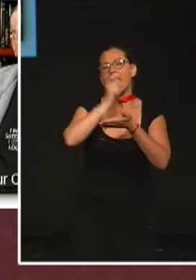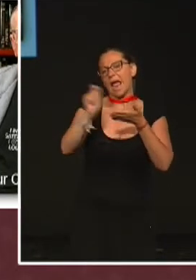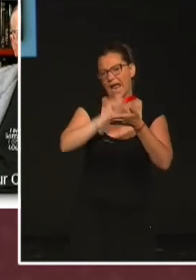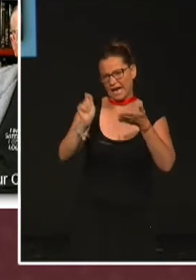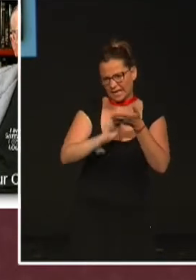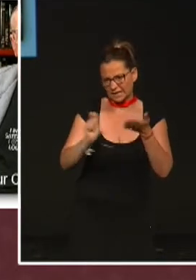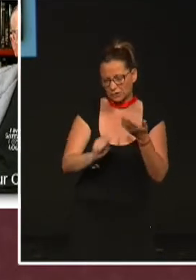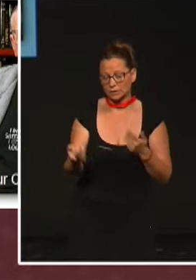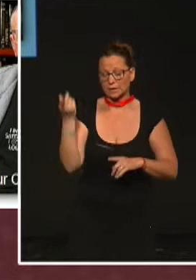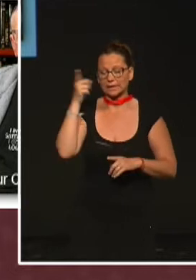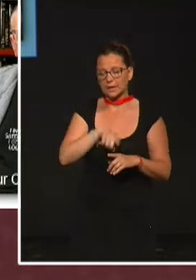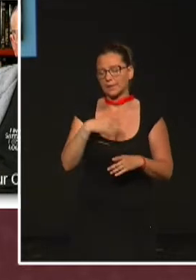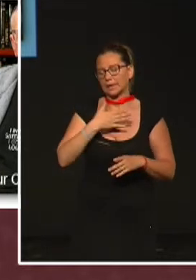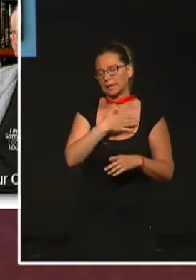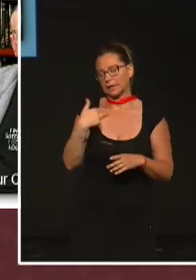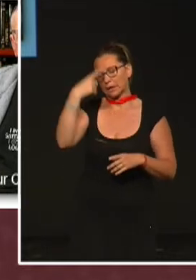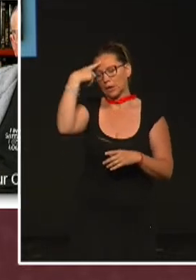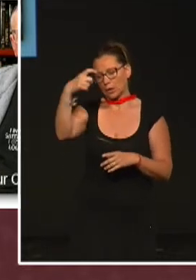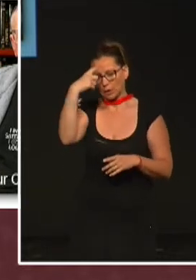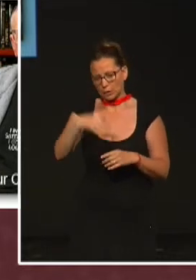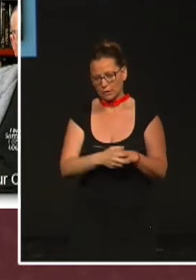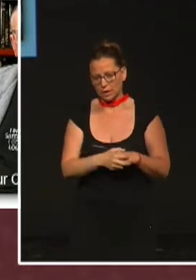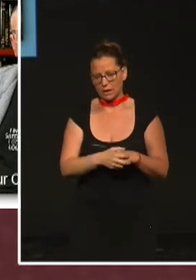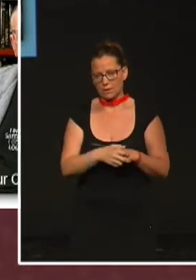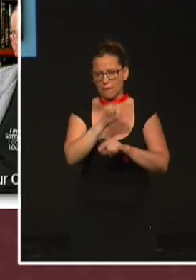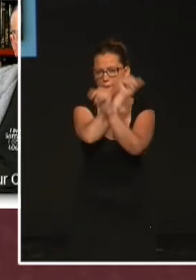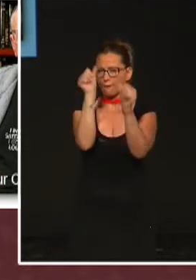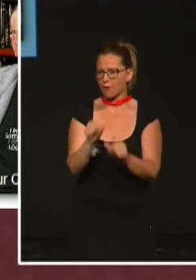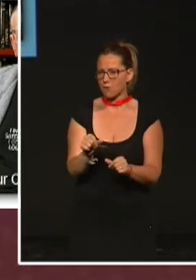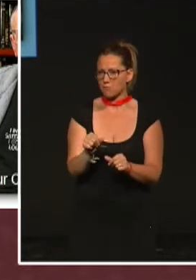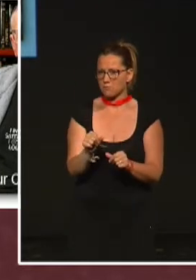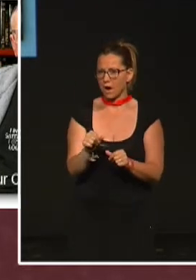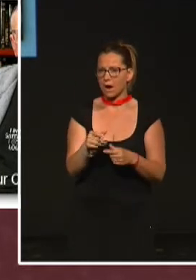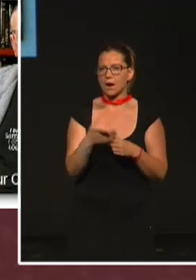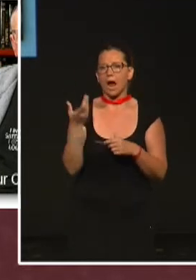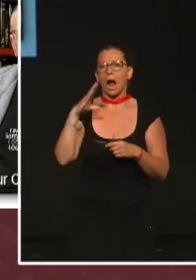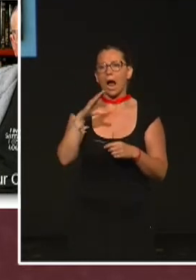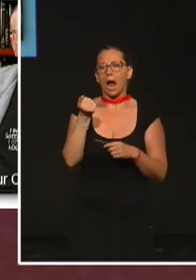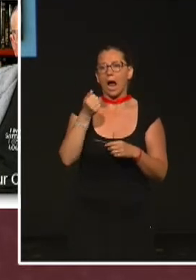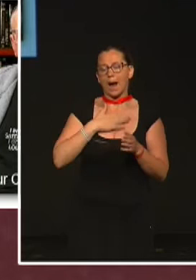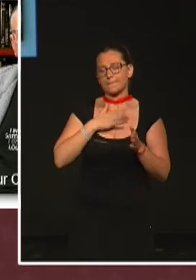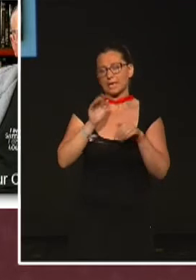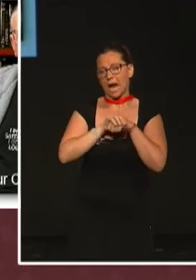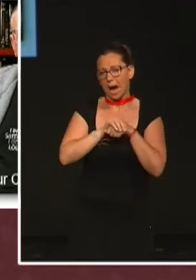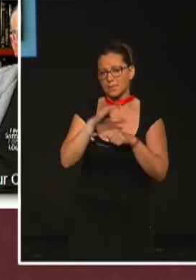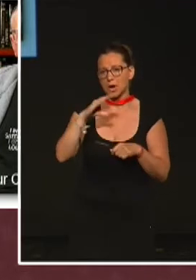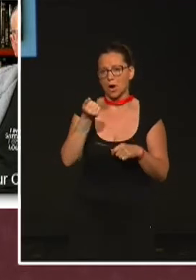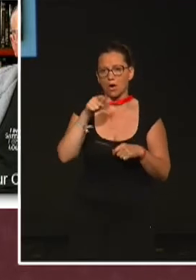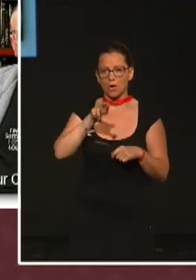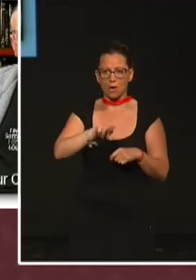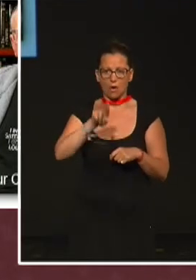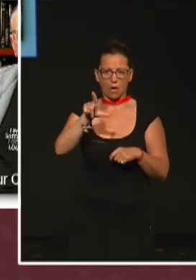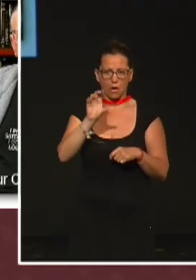yo quiero recordar también, y quiero nombrar aquí, en forma de homenaje a mi amigo, Carlos Briones. Y, bueno, yo